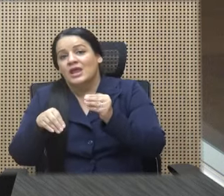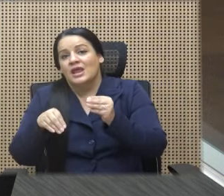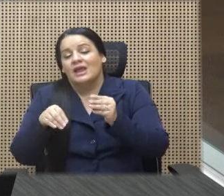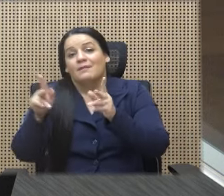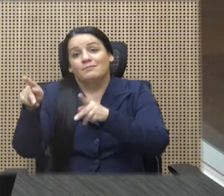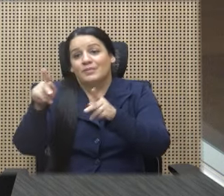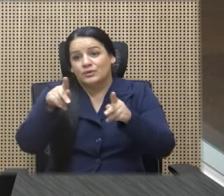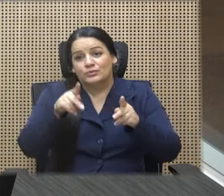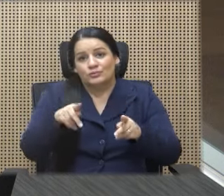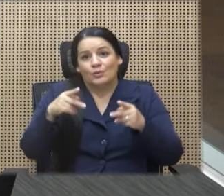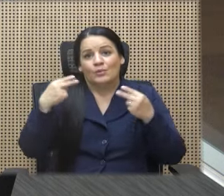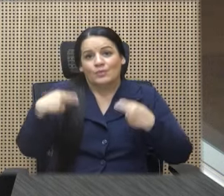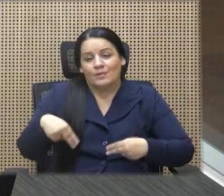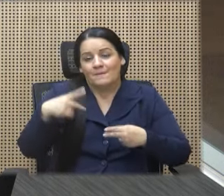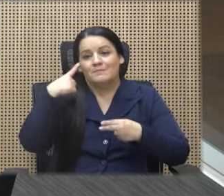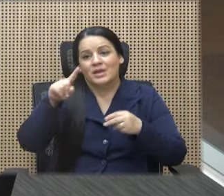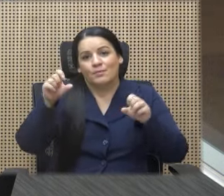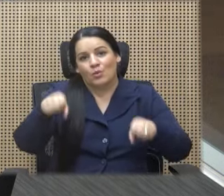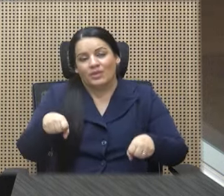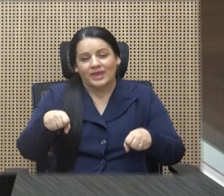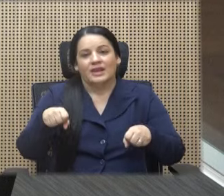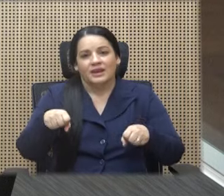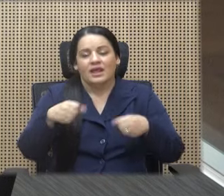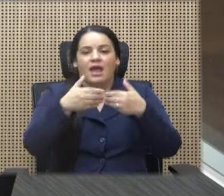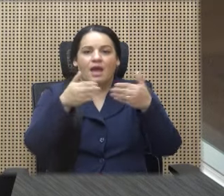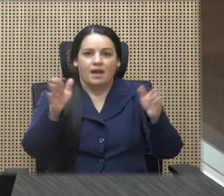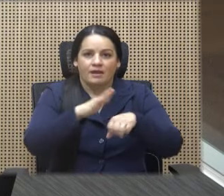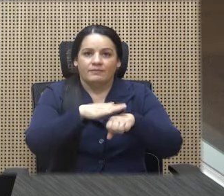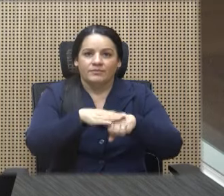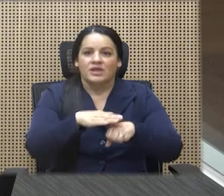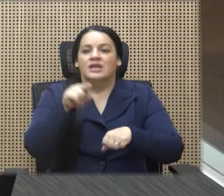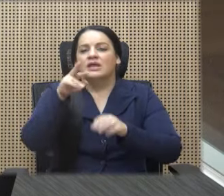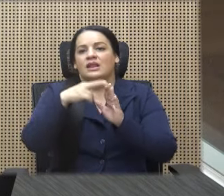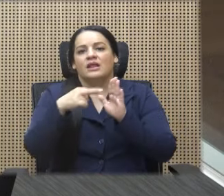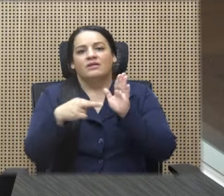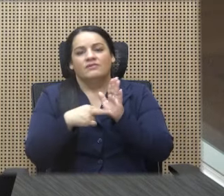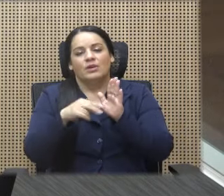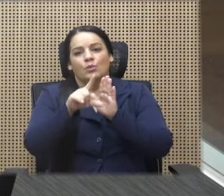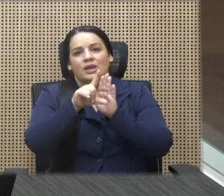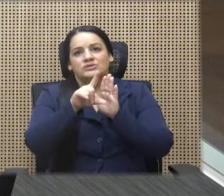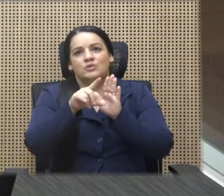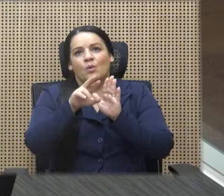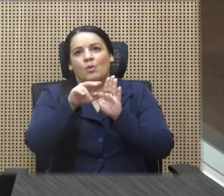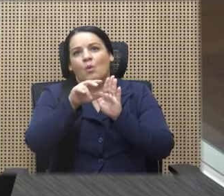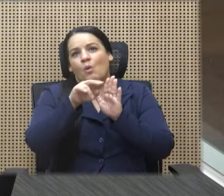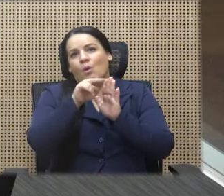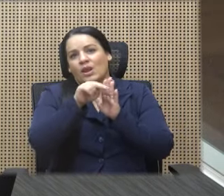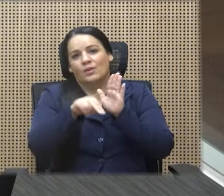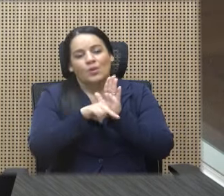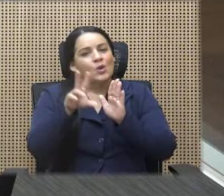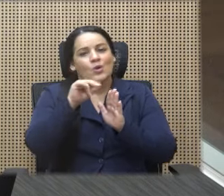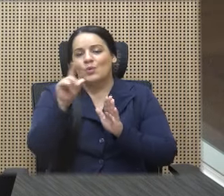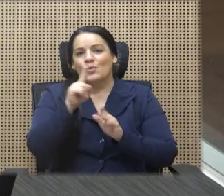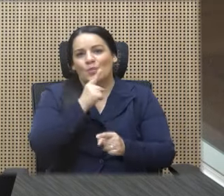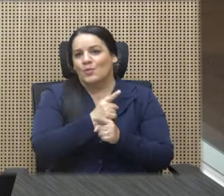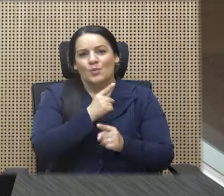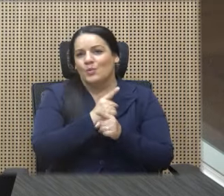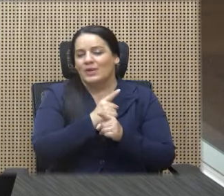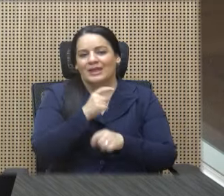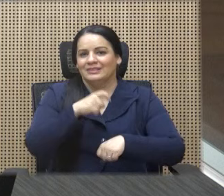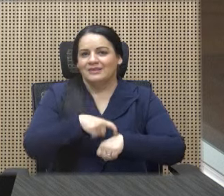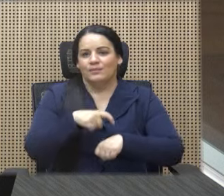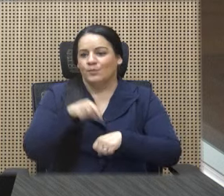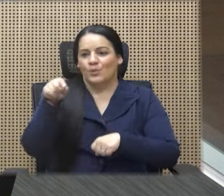habilitarlos y otro que la regulación no es pertinente en tiempo y ahí es donde estamos en todo un